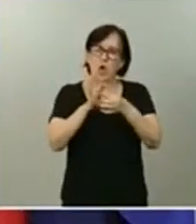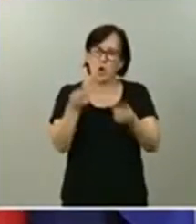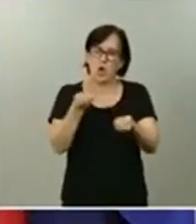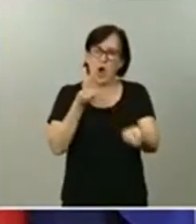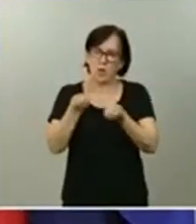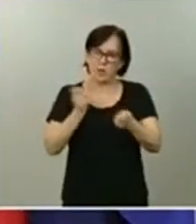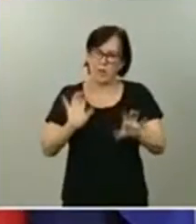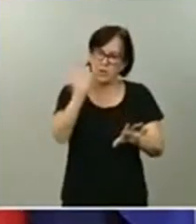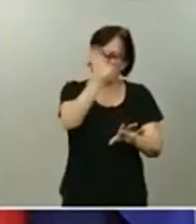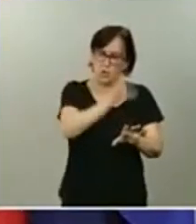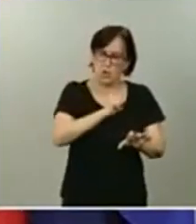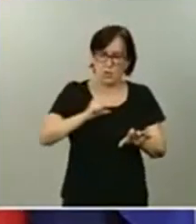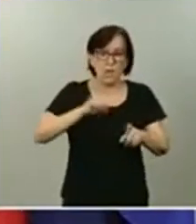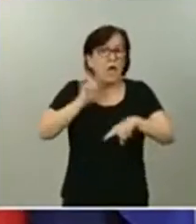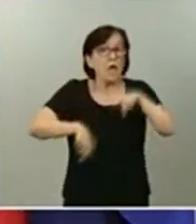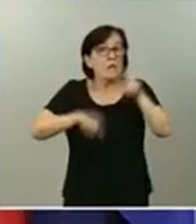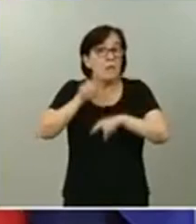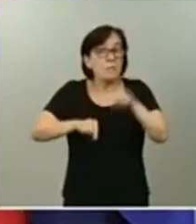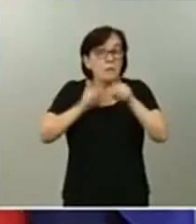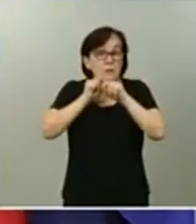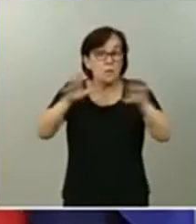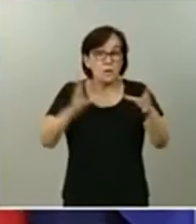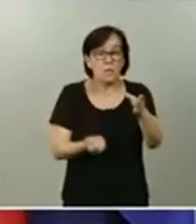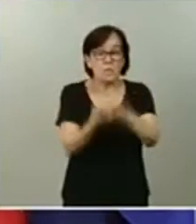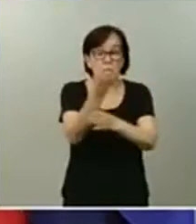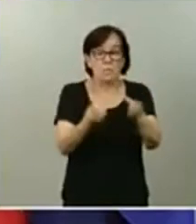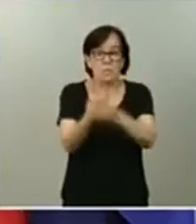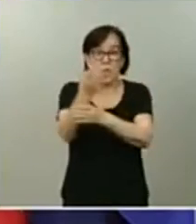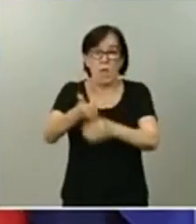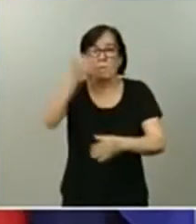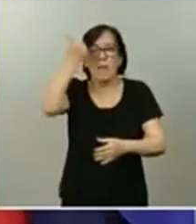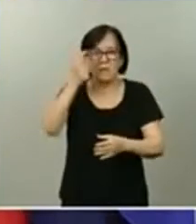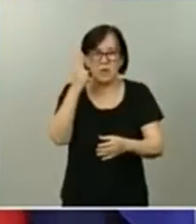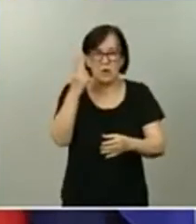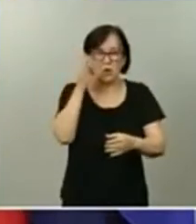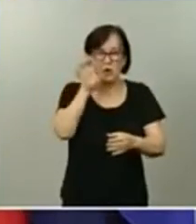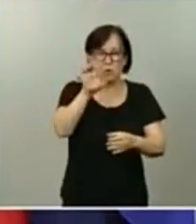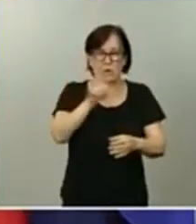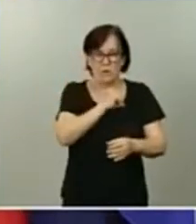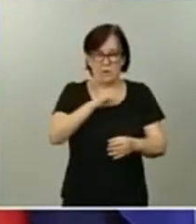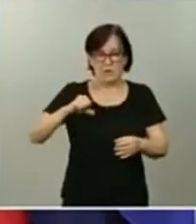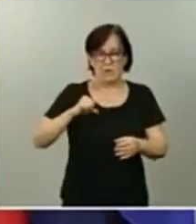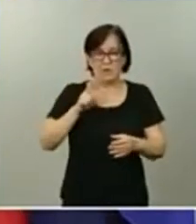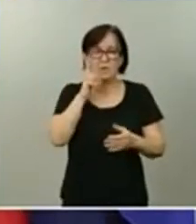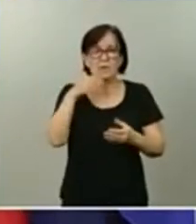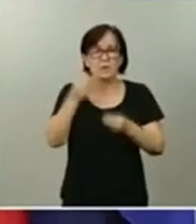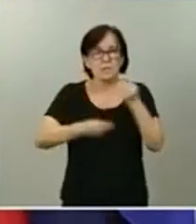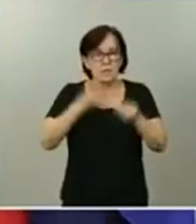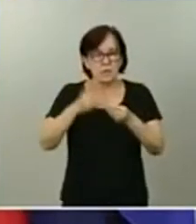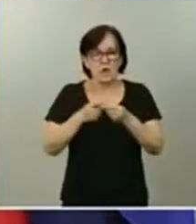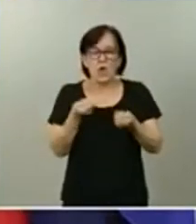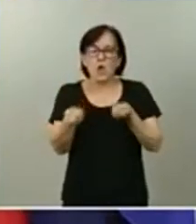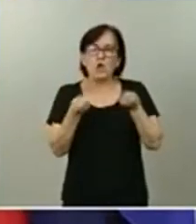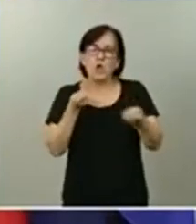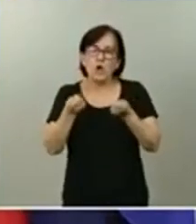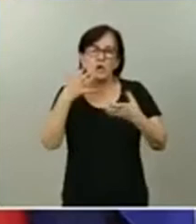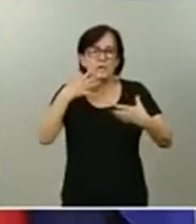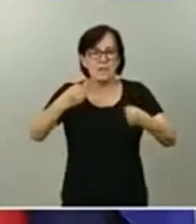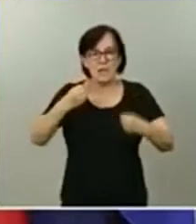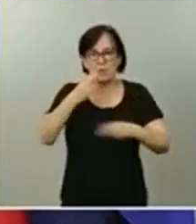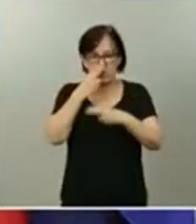situación epidemática o los brotes afecten a más de una comunidad autónoma, actuaciones coordinadas de salud pública que tienen que ser